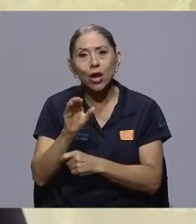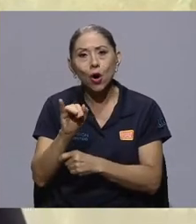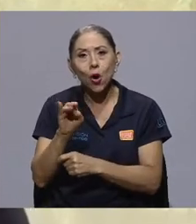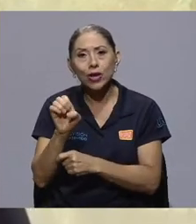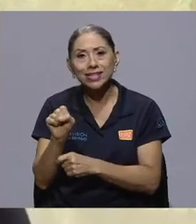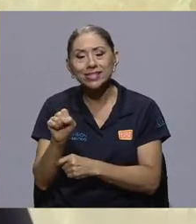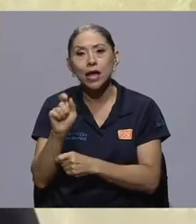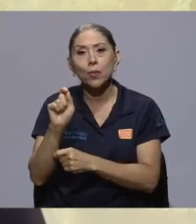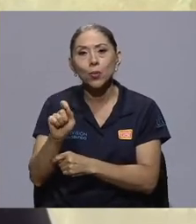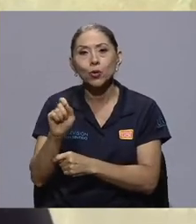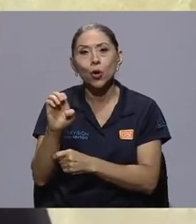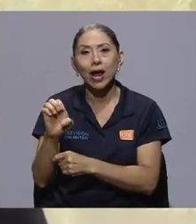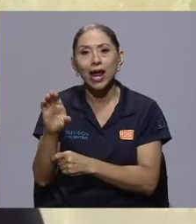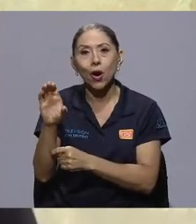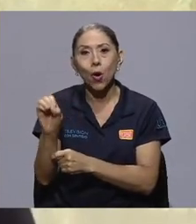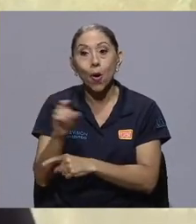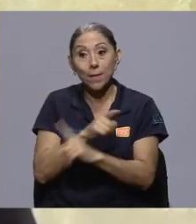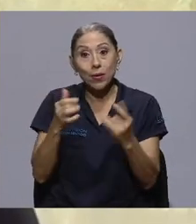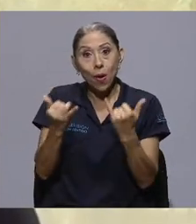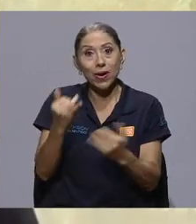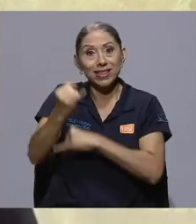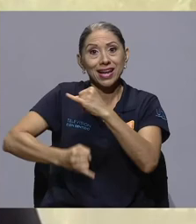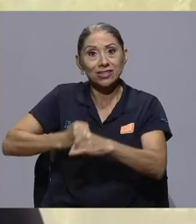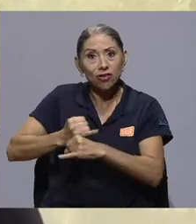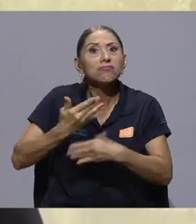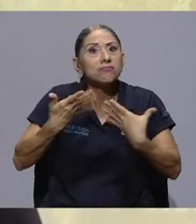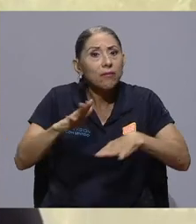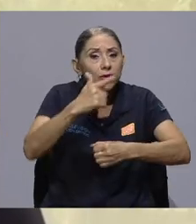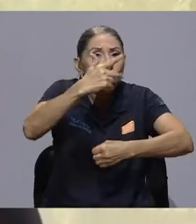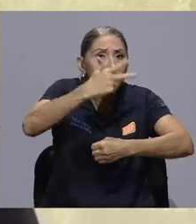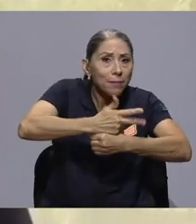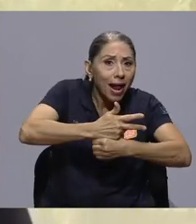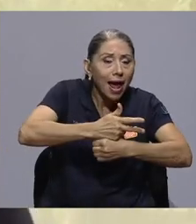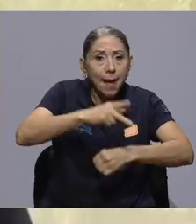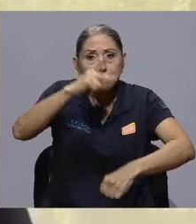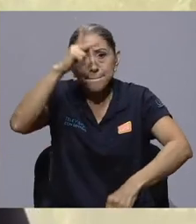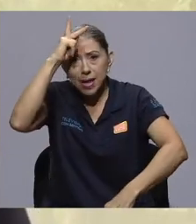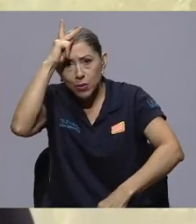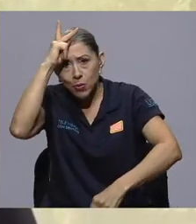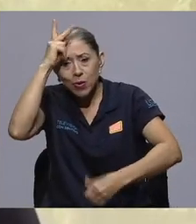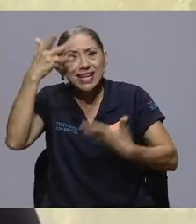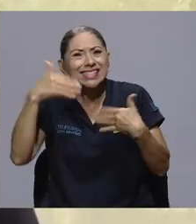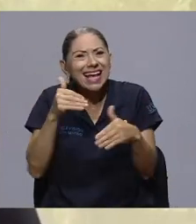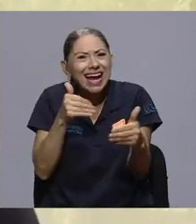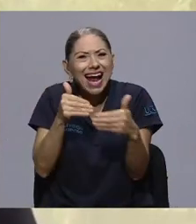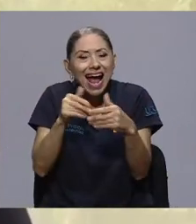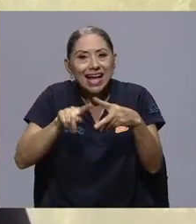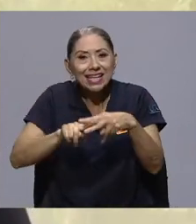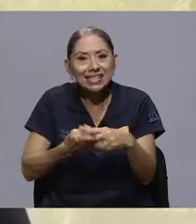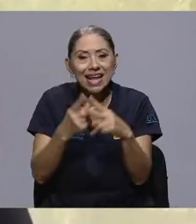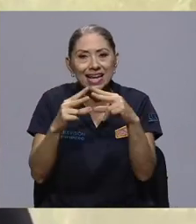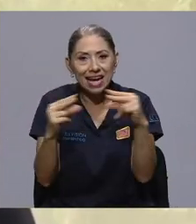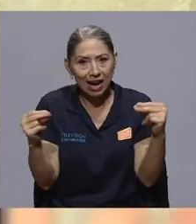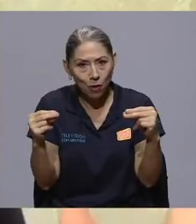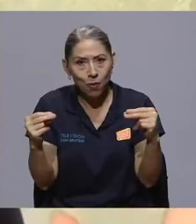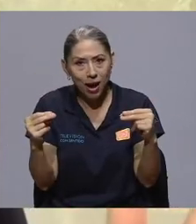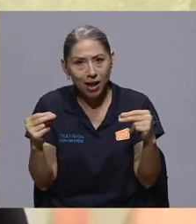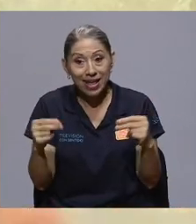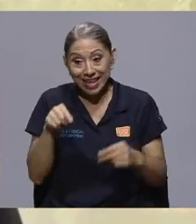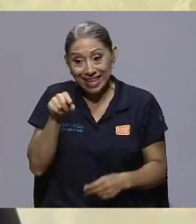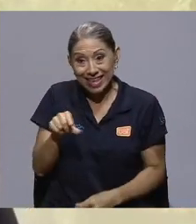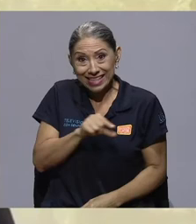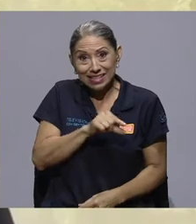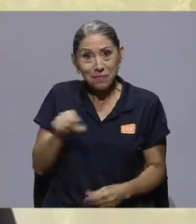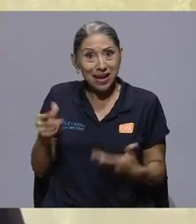-Coins ahora es internacional, E-Coins está en Guatemala, está en Perú, estamos casi por iniciar en Nicaragua y esta semana